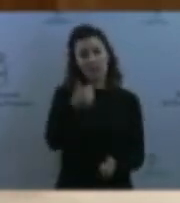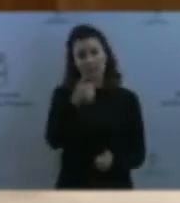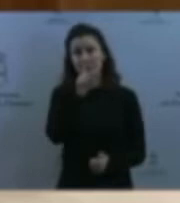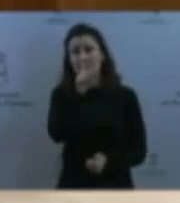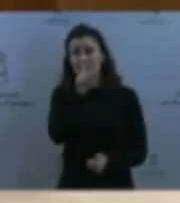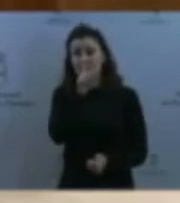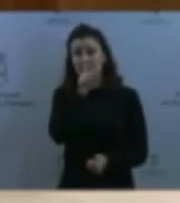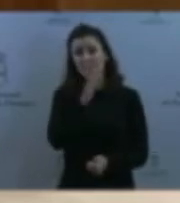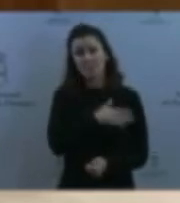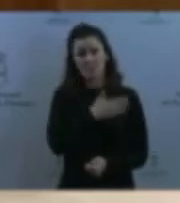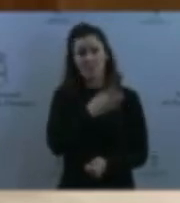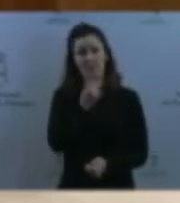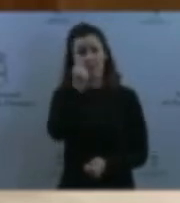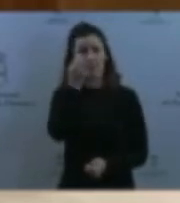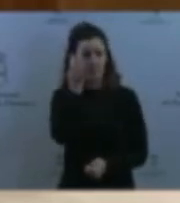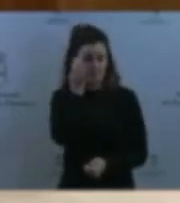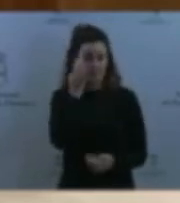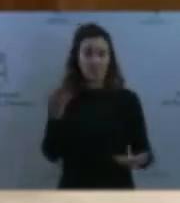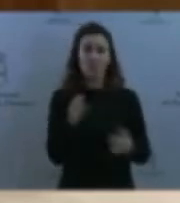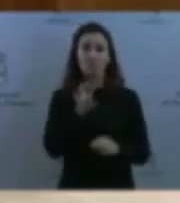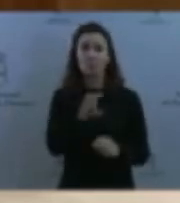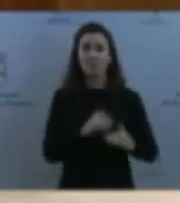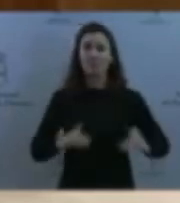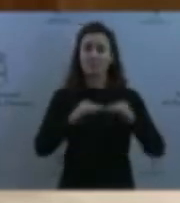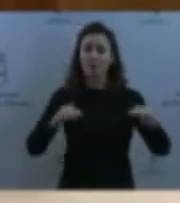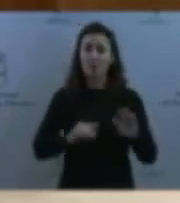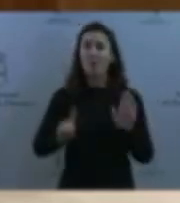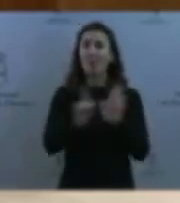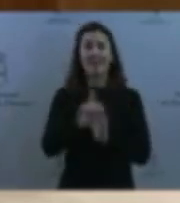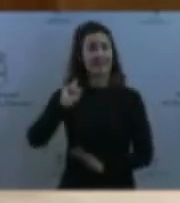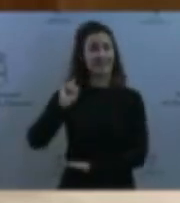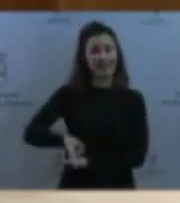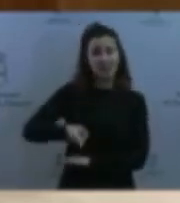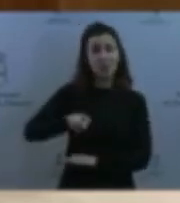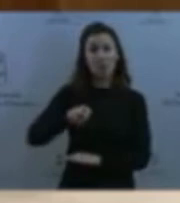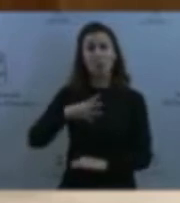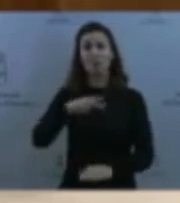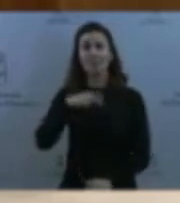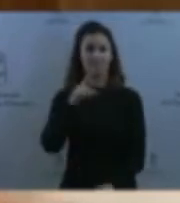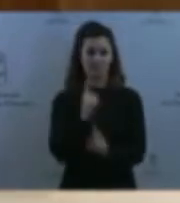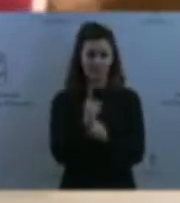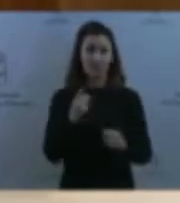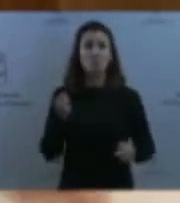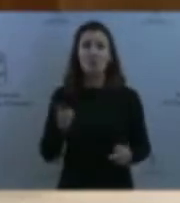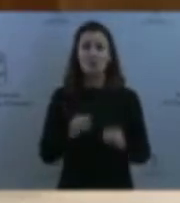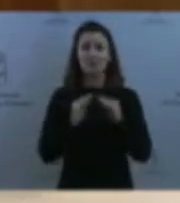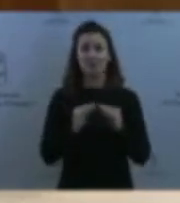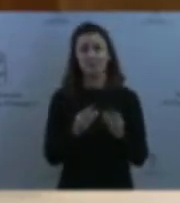la determinación por decreto de fiscal solo se lleva a cabo con los menores extranjeros no acompañados. Para el resto,